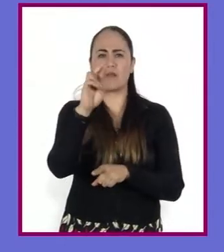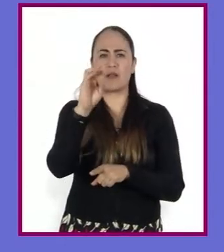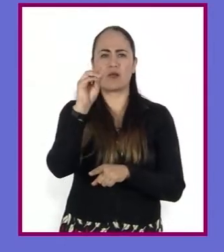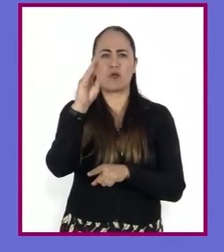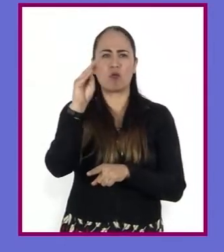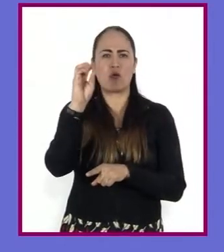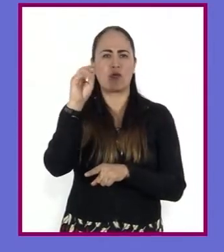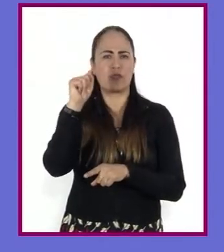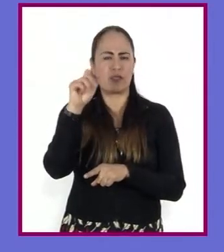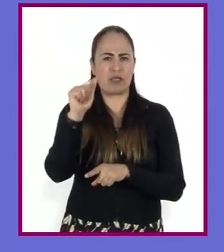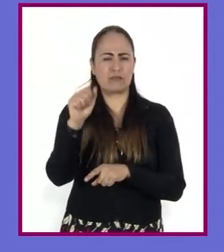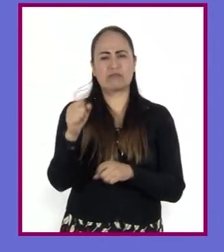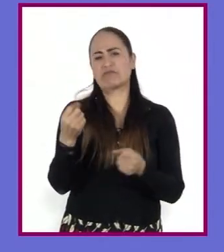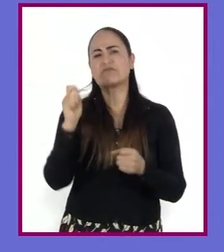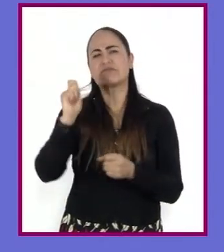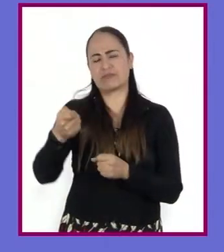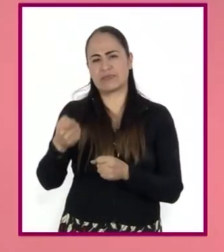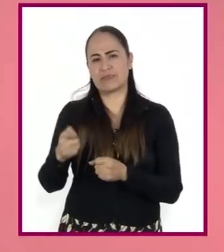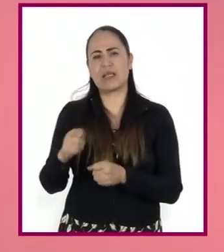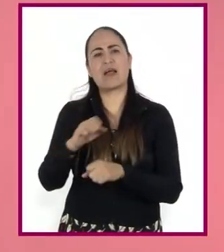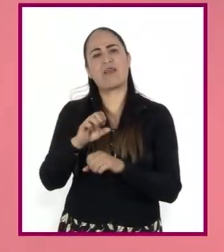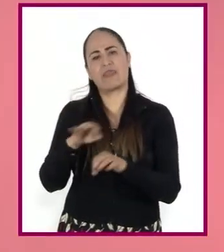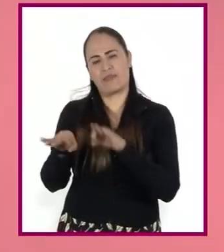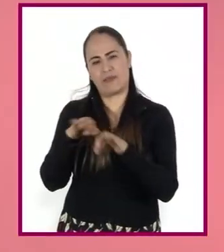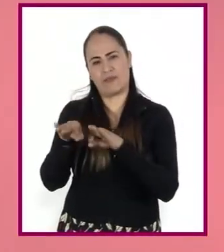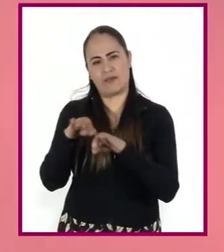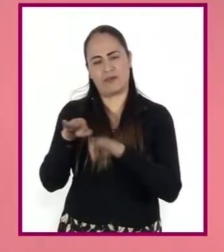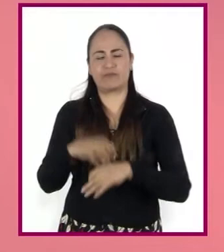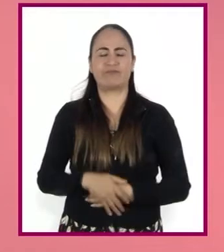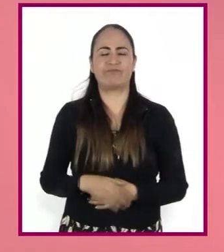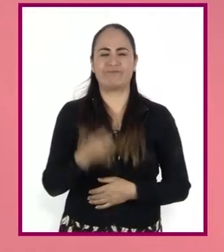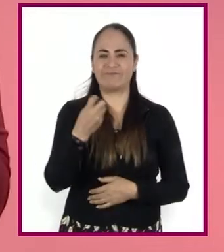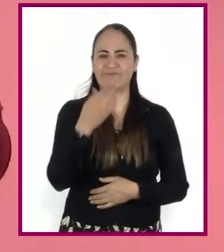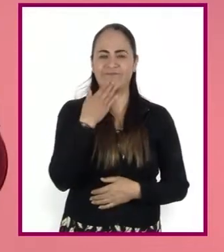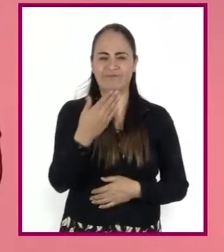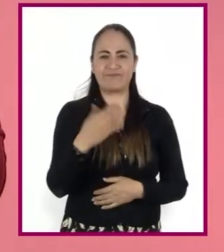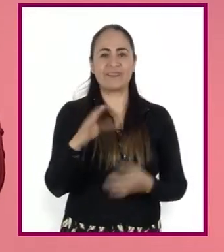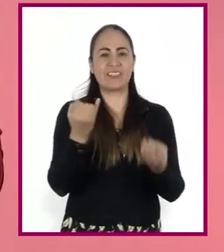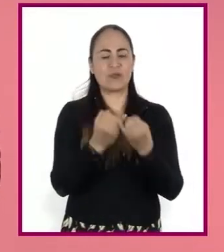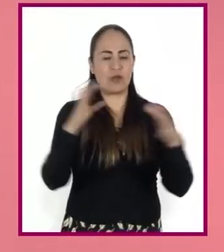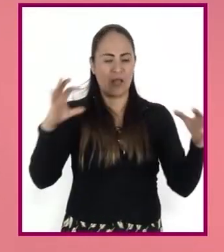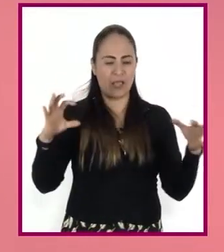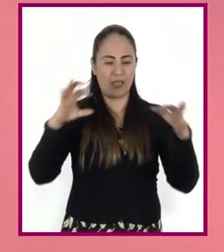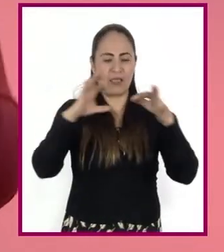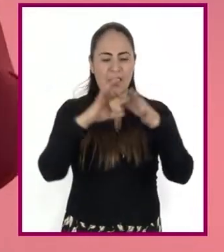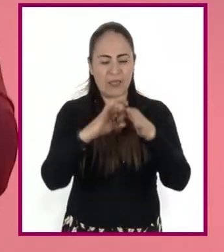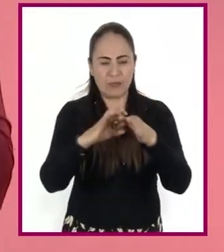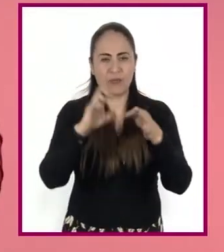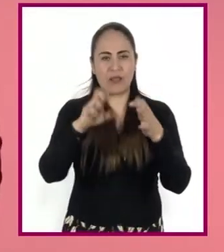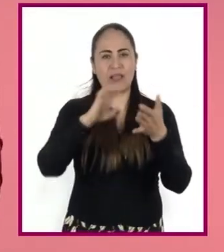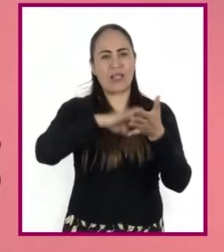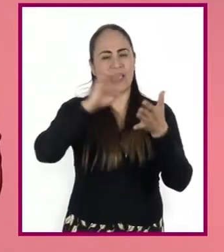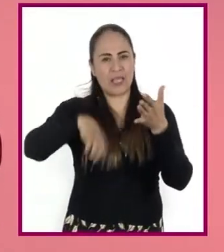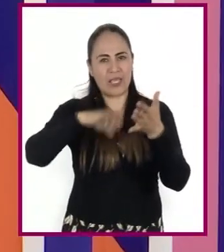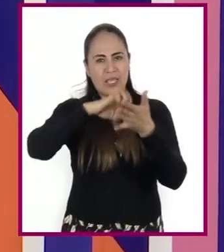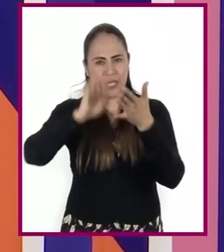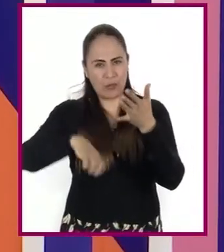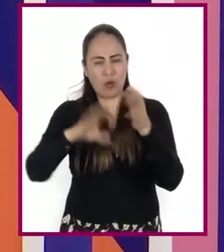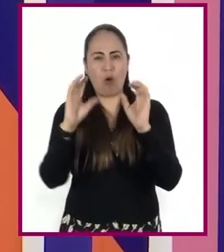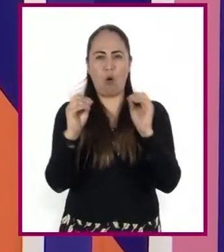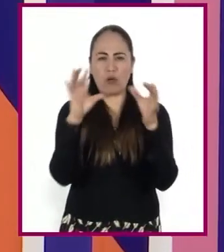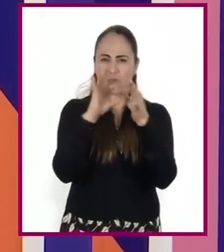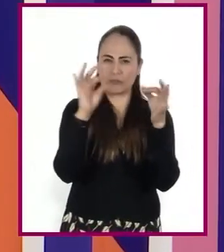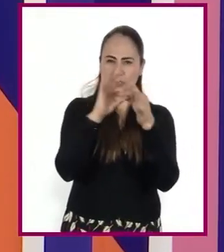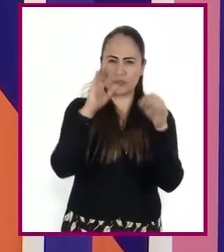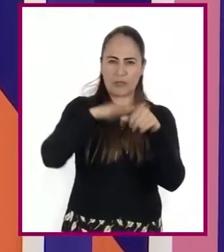significa trabajo. ¡Muy bien! Y también existen los conectores de ejemplificación y explicación, que